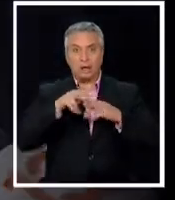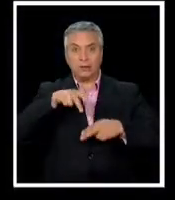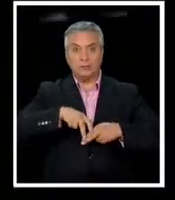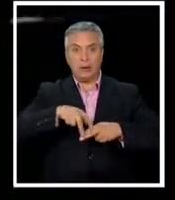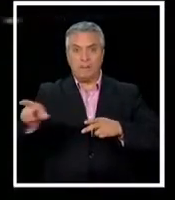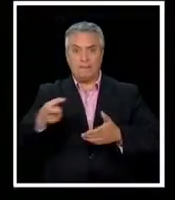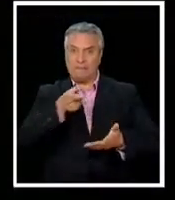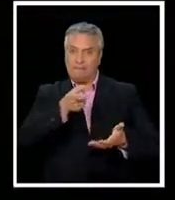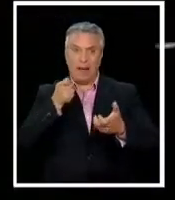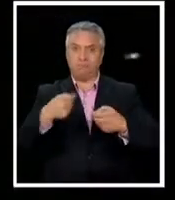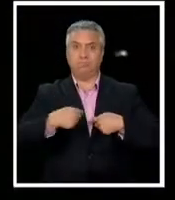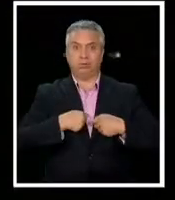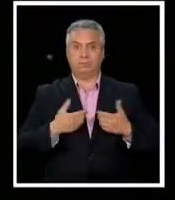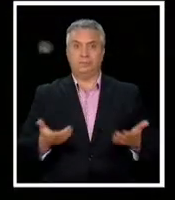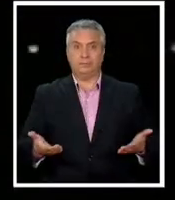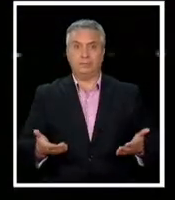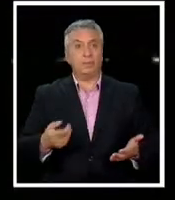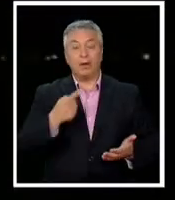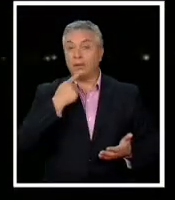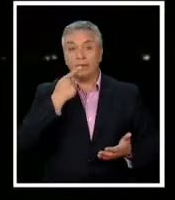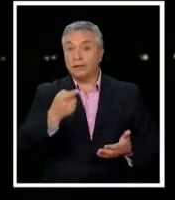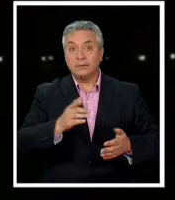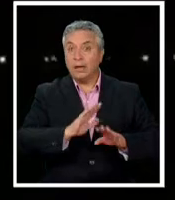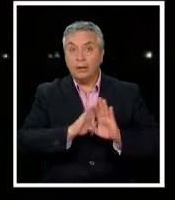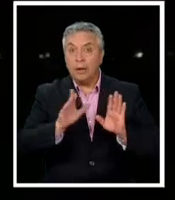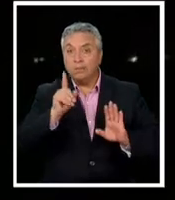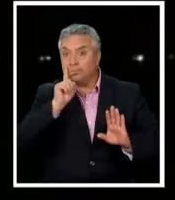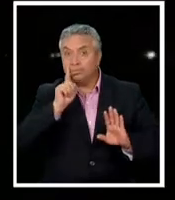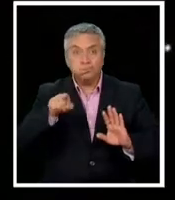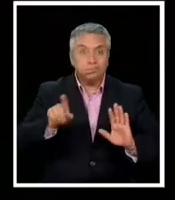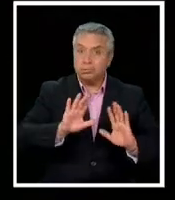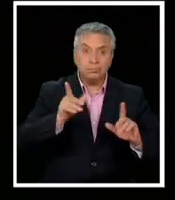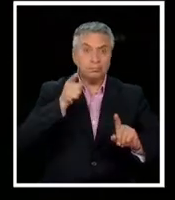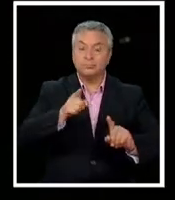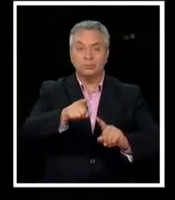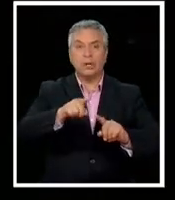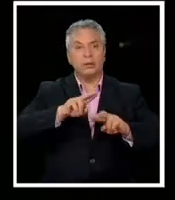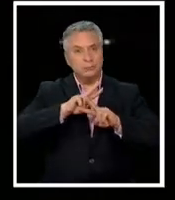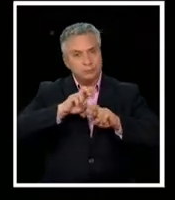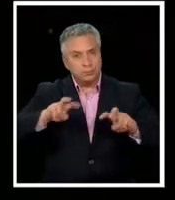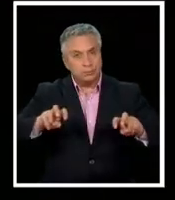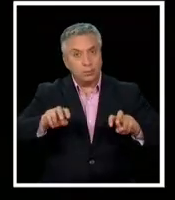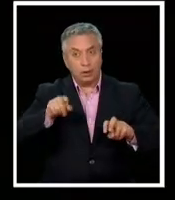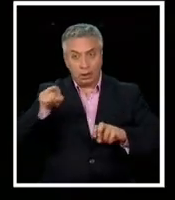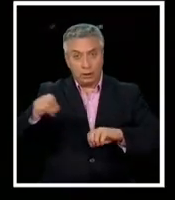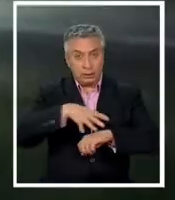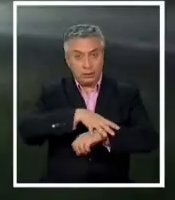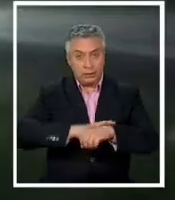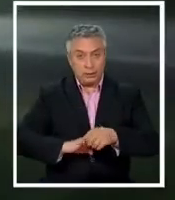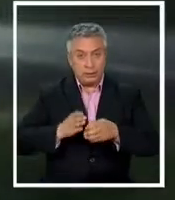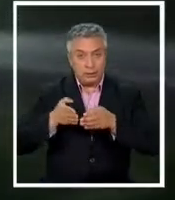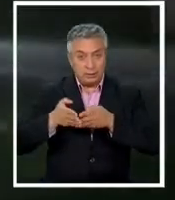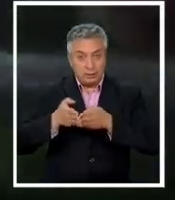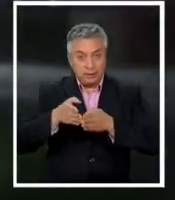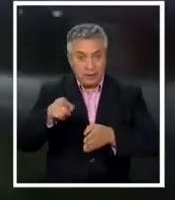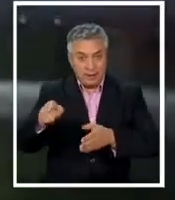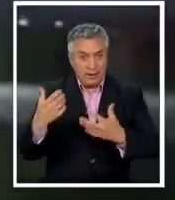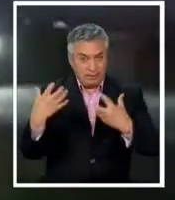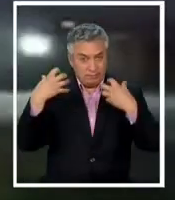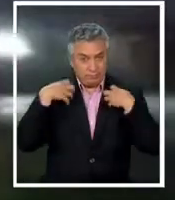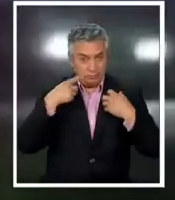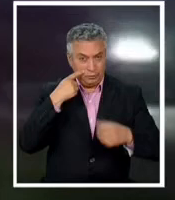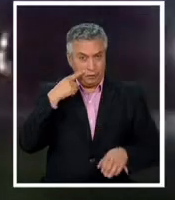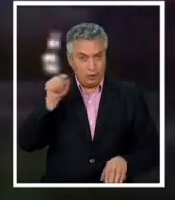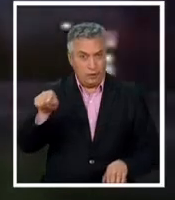acribillado. No se formulaban cargos, habría una investigación. ¿Eran o no funcionarios de la Armada los responsables en la muerte de